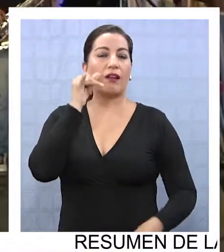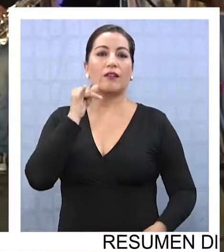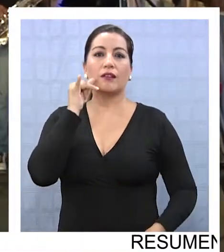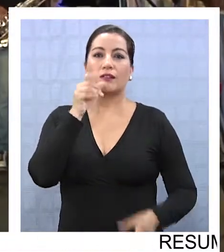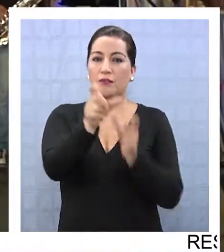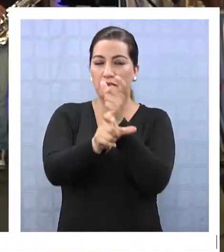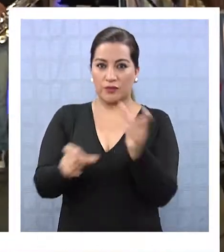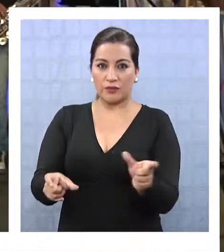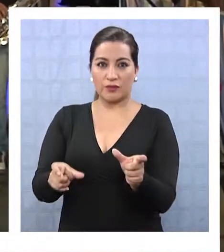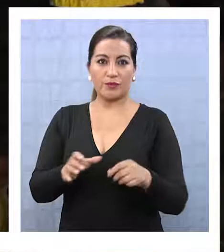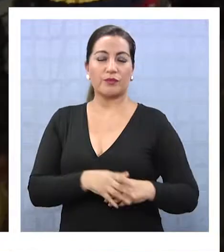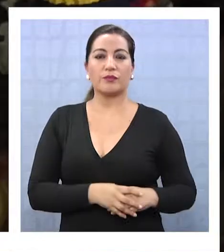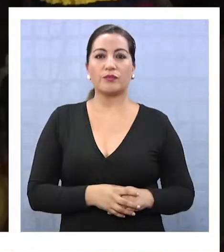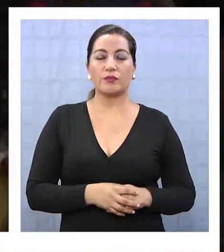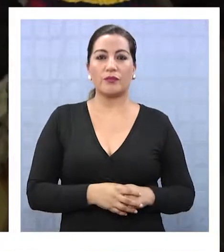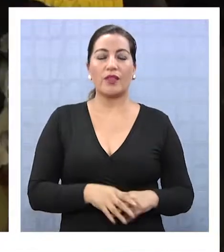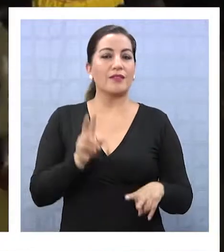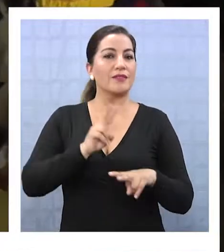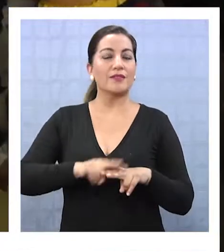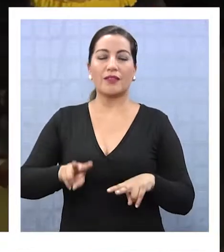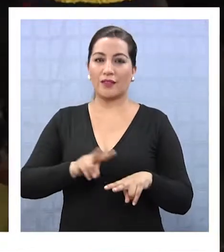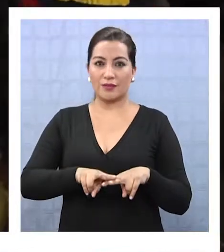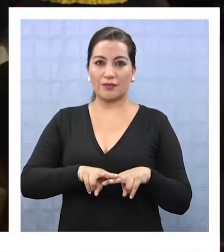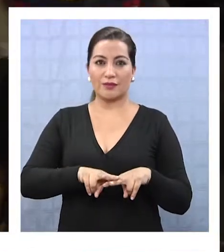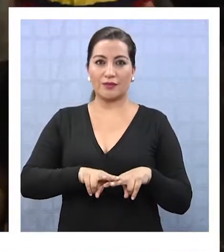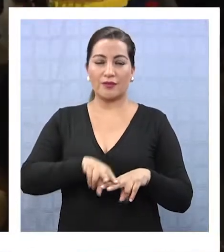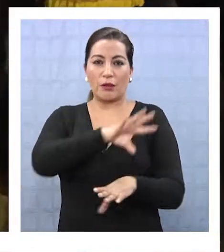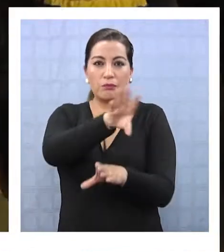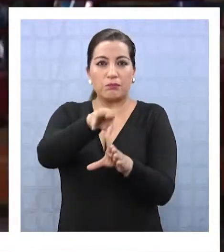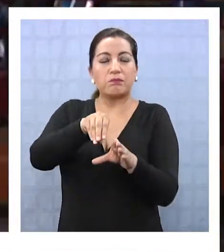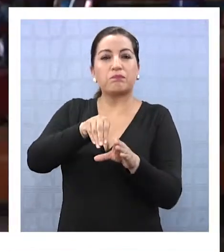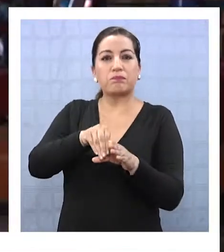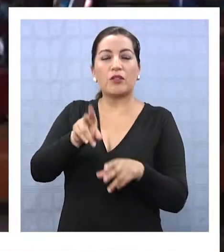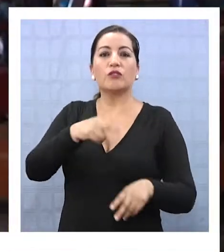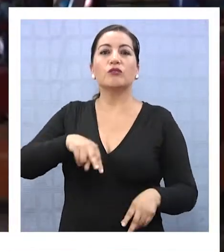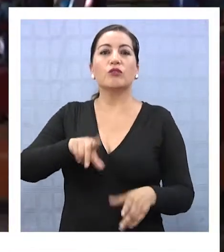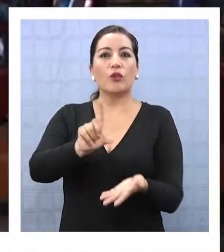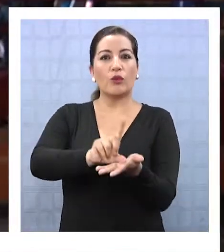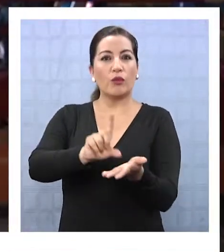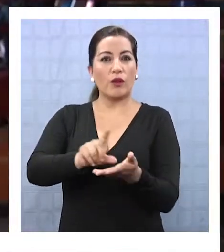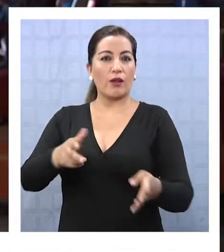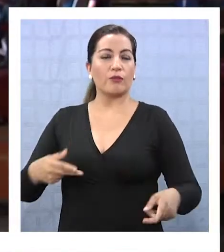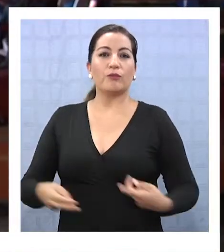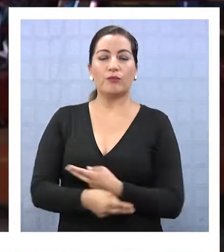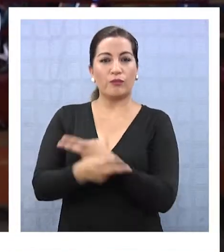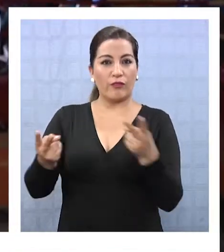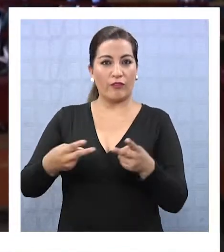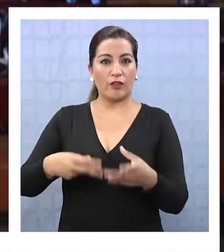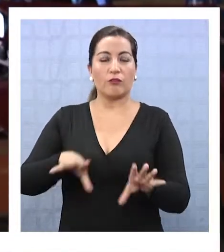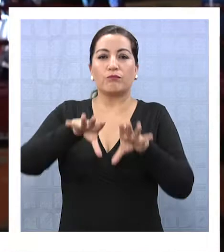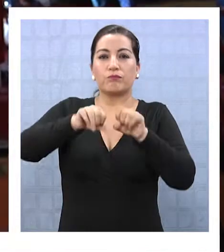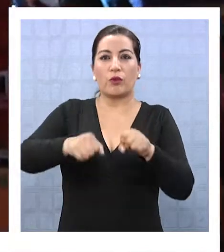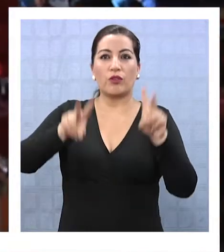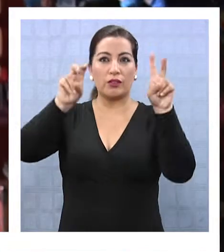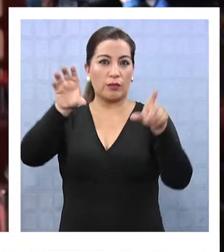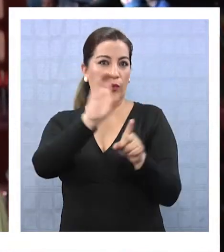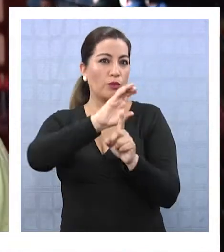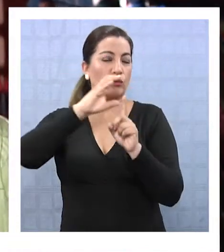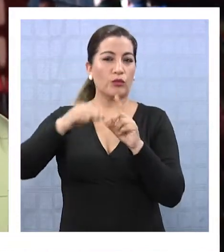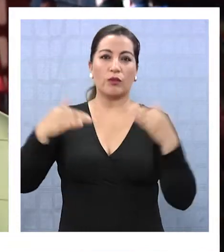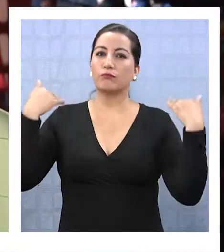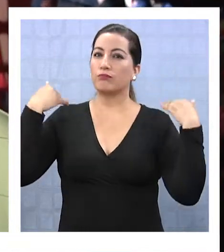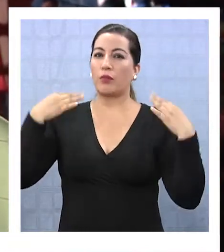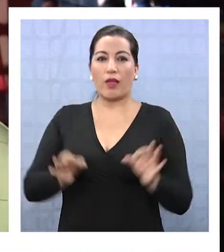al Iquiqueño a que se haga parte y nos tomemos los espacios públicos con cultura, con